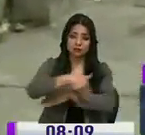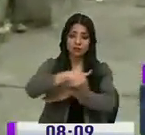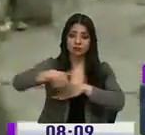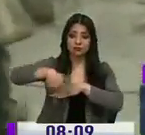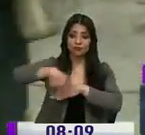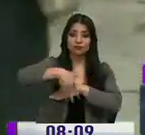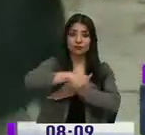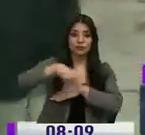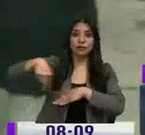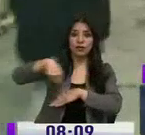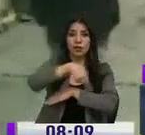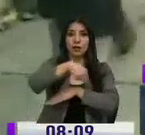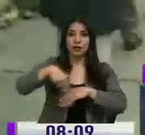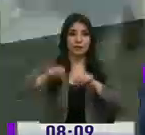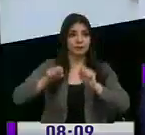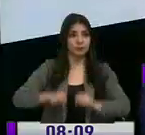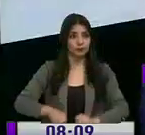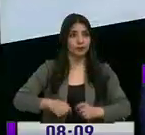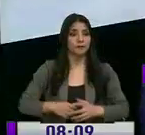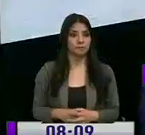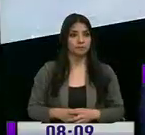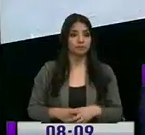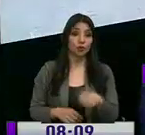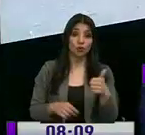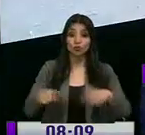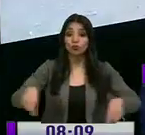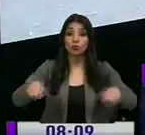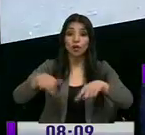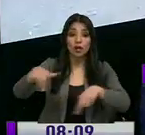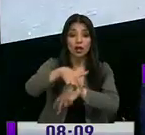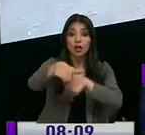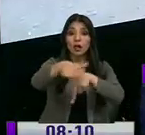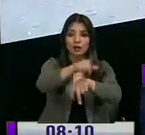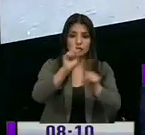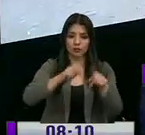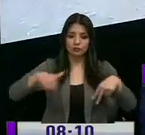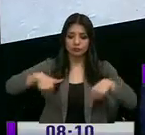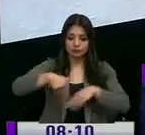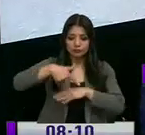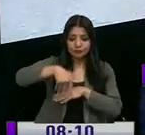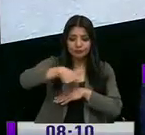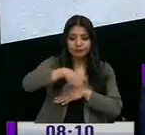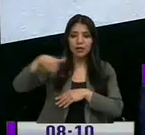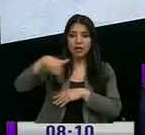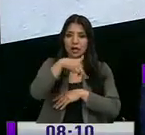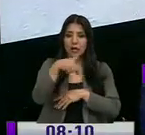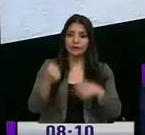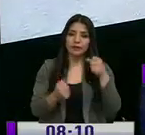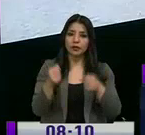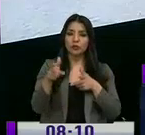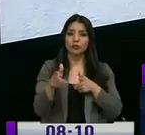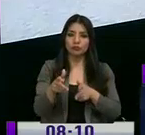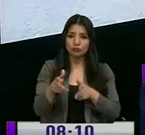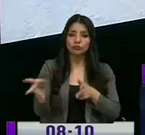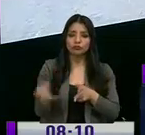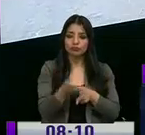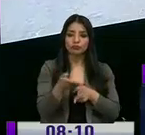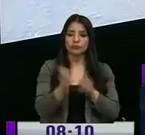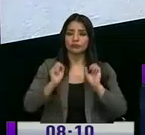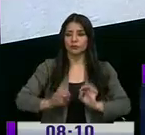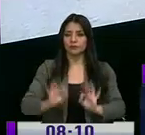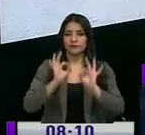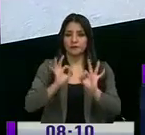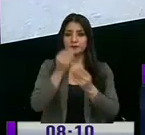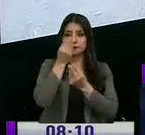crucen en lugares donde no están definidos y no está la señal de paso cebra para que así los vehículos también circulen de mejor manera. Esta